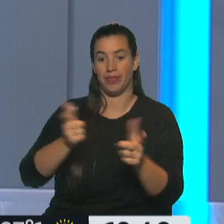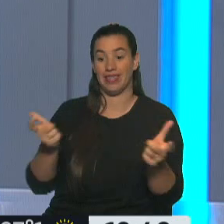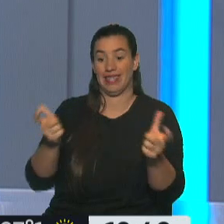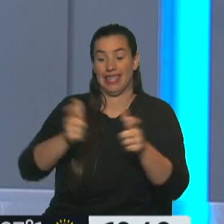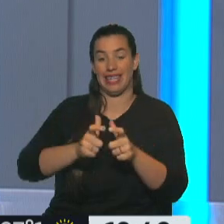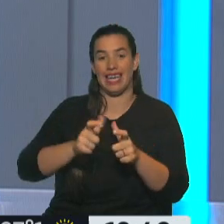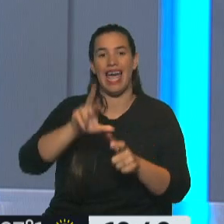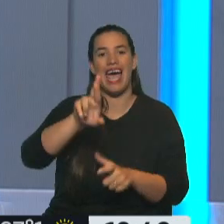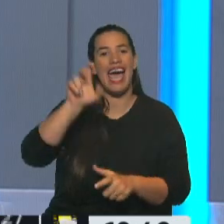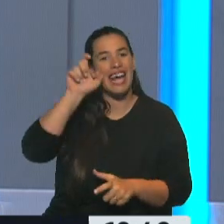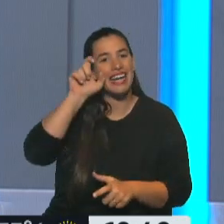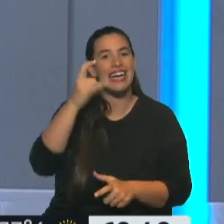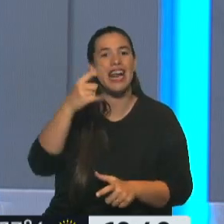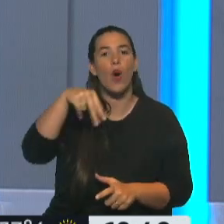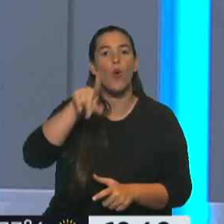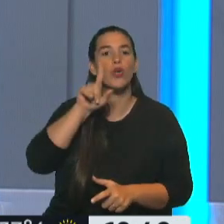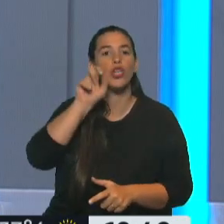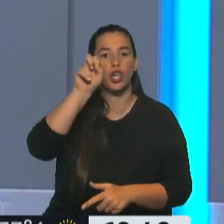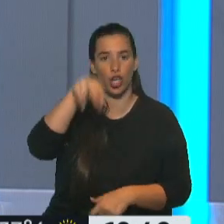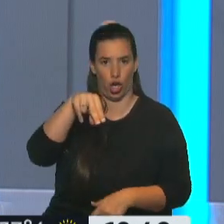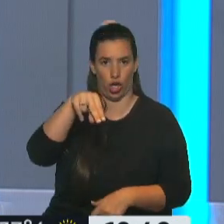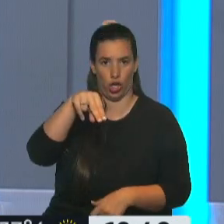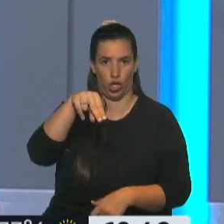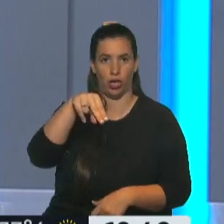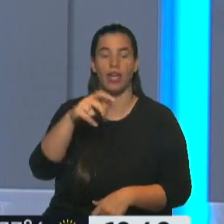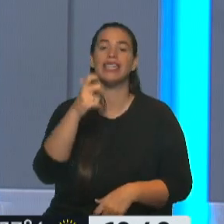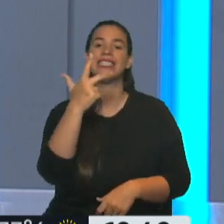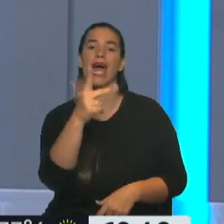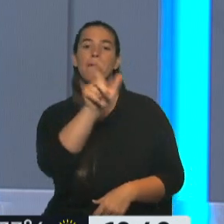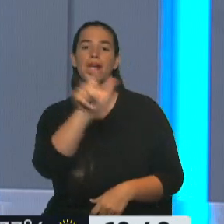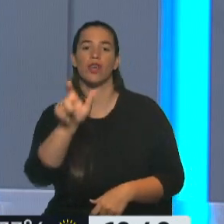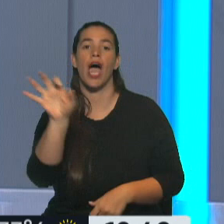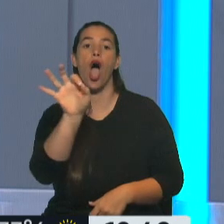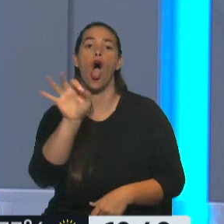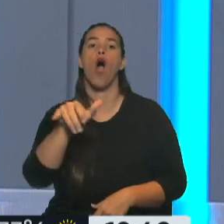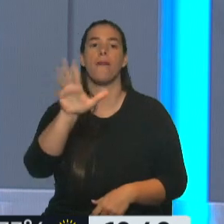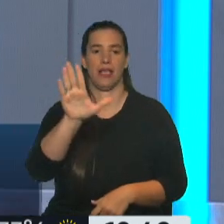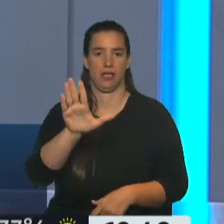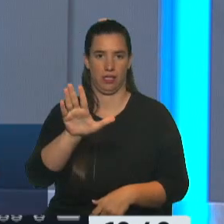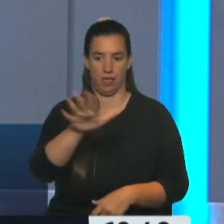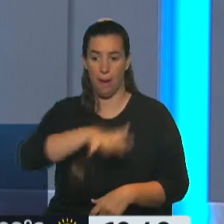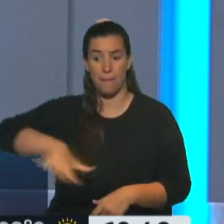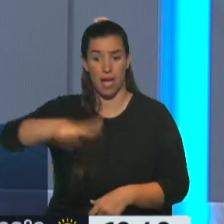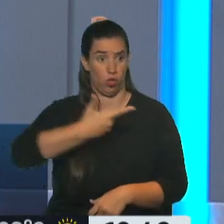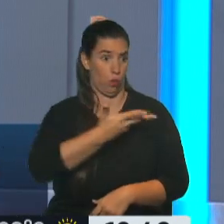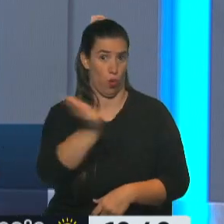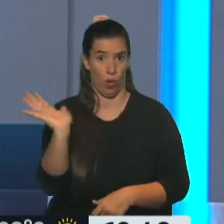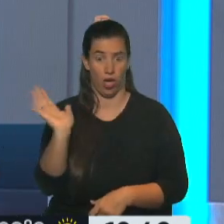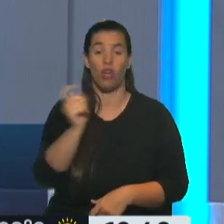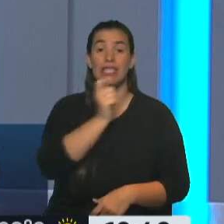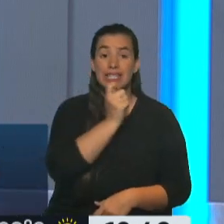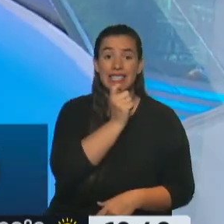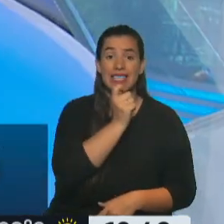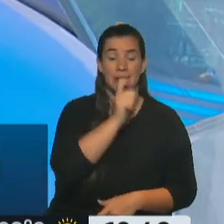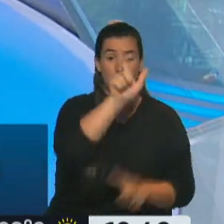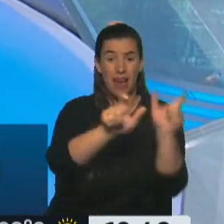de reunión, es de tres personas o más en el espacio público. Si hay tres personas o más en